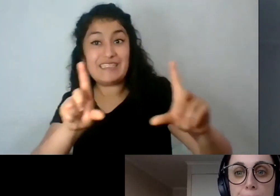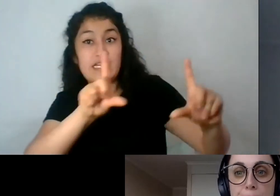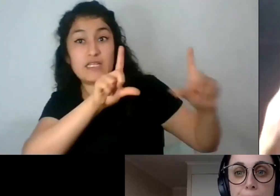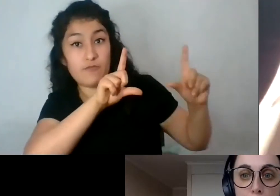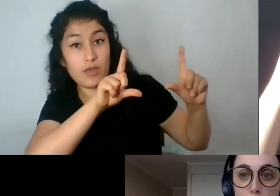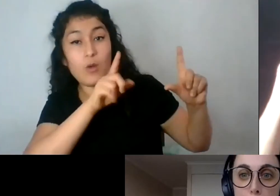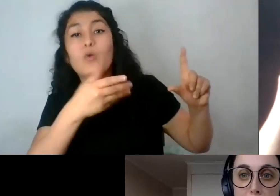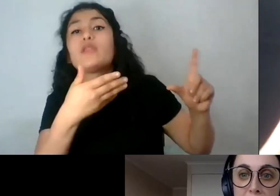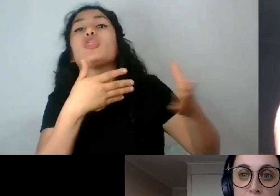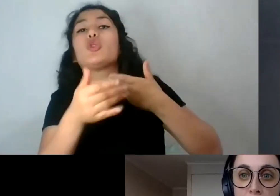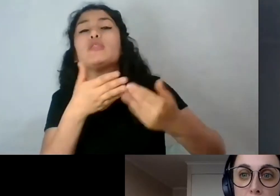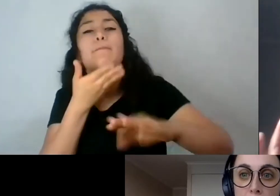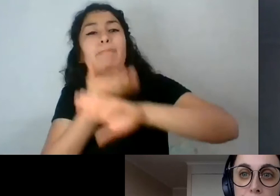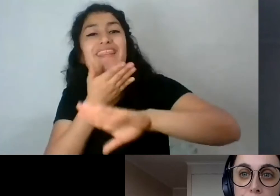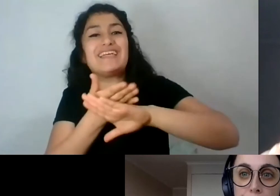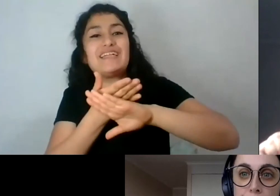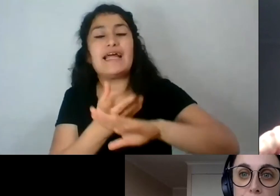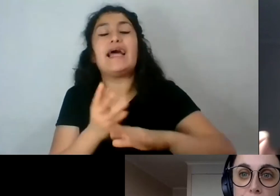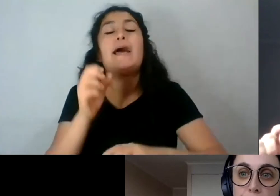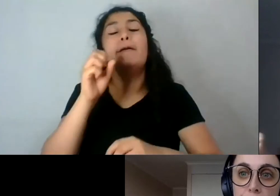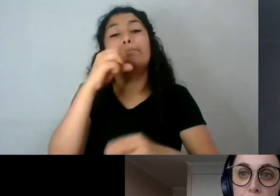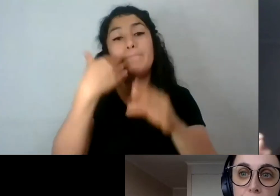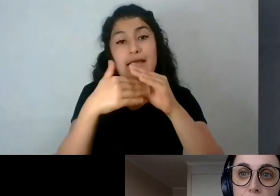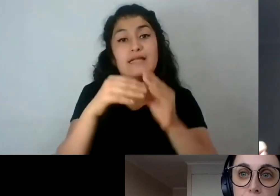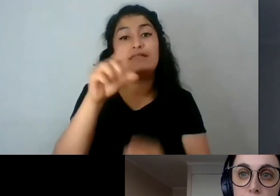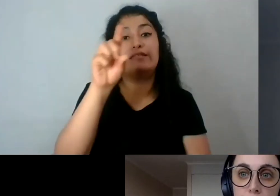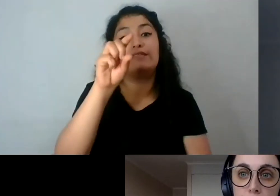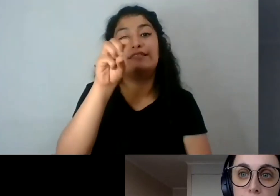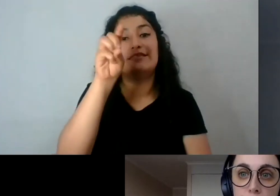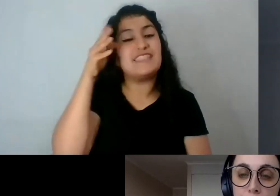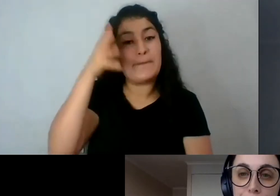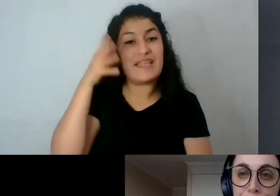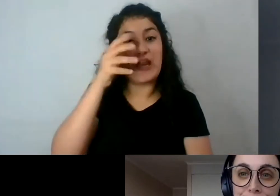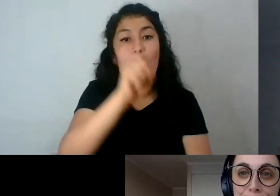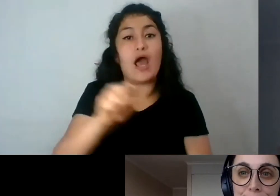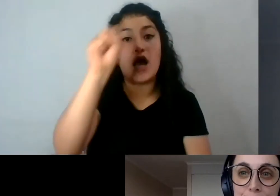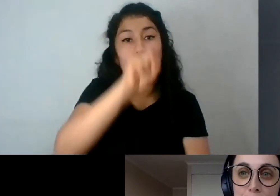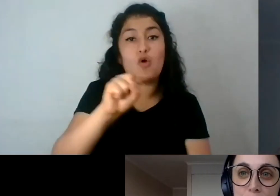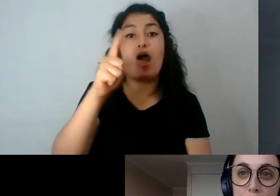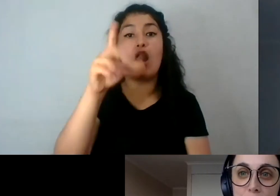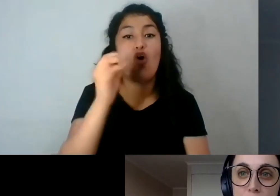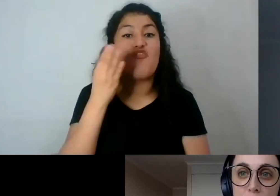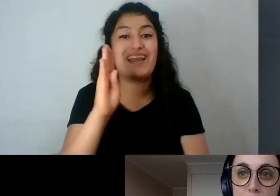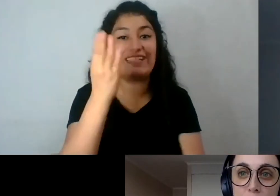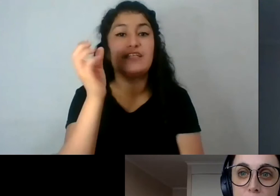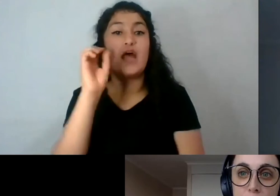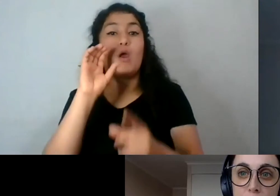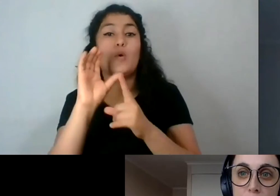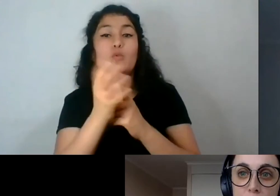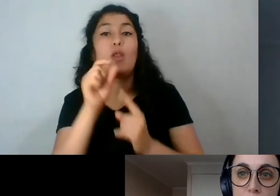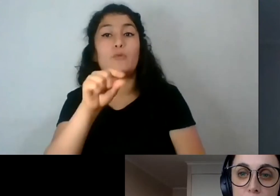solicitar al mail seminario arroba lobanetxeacultura.cl deben hacerlo a partir del sábado,